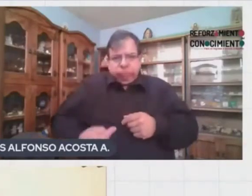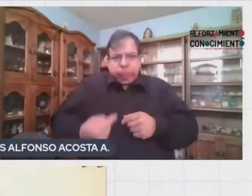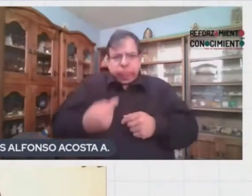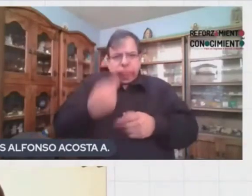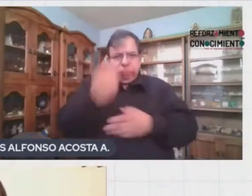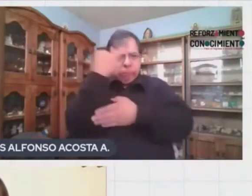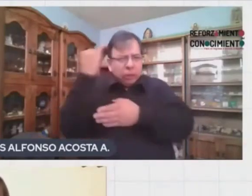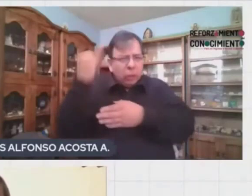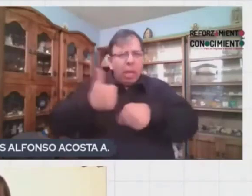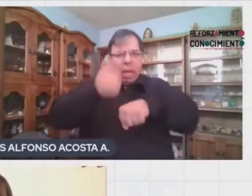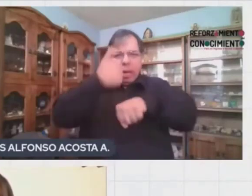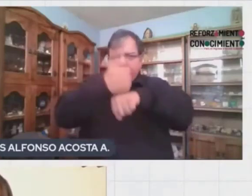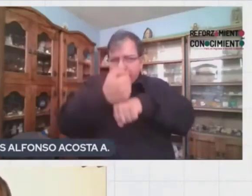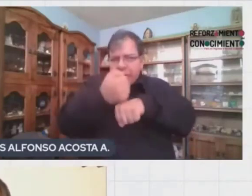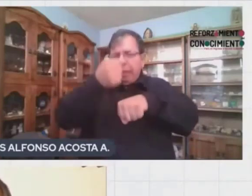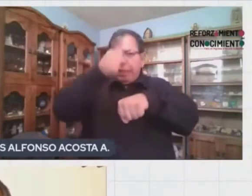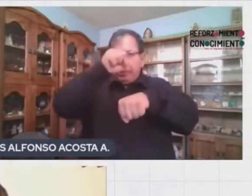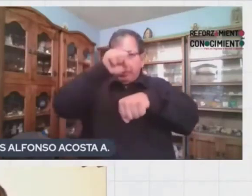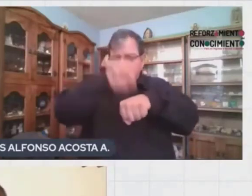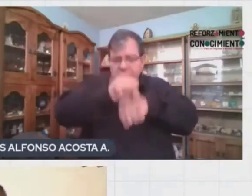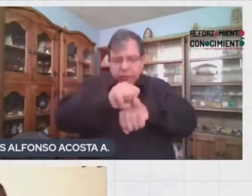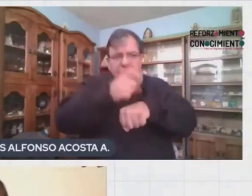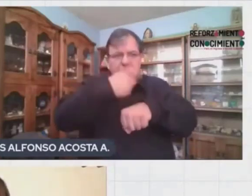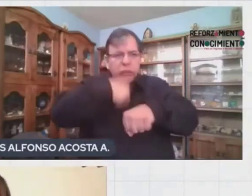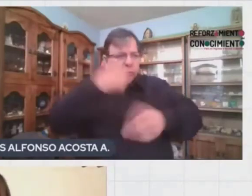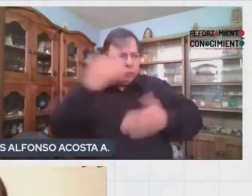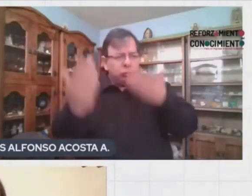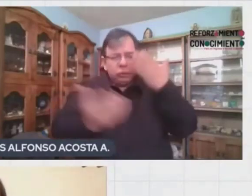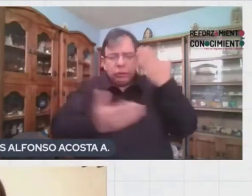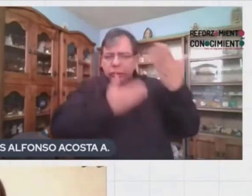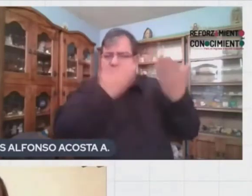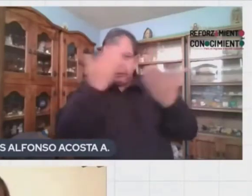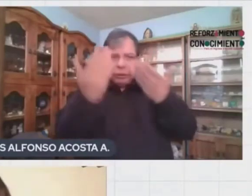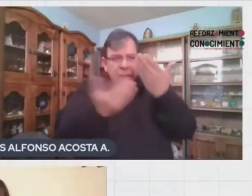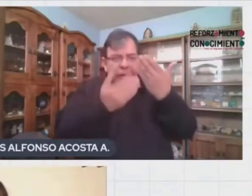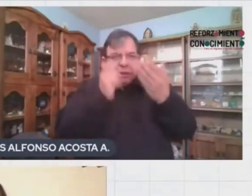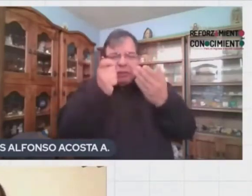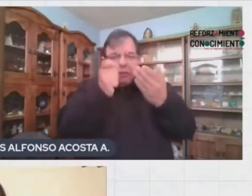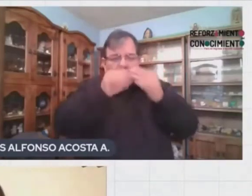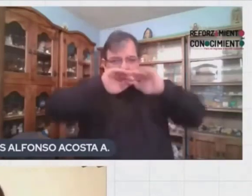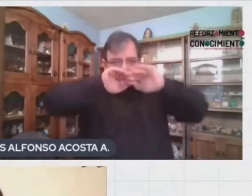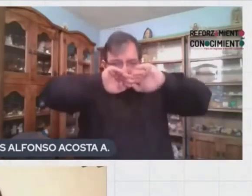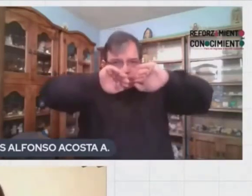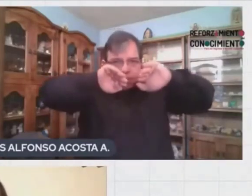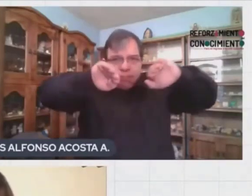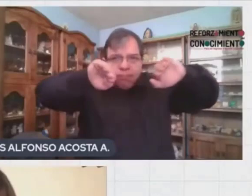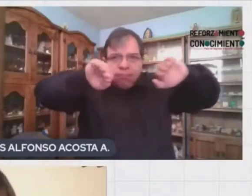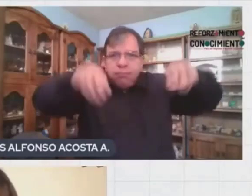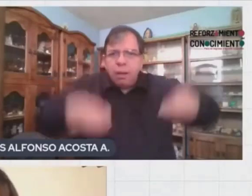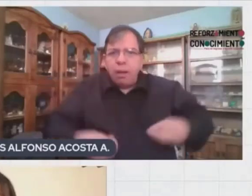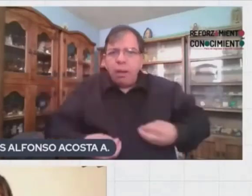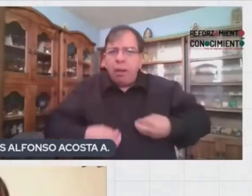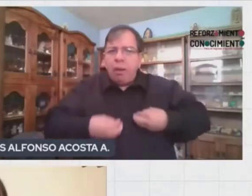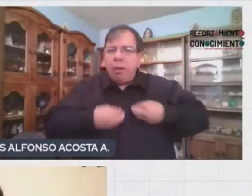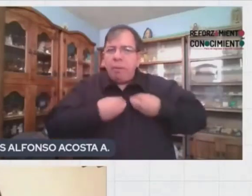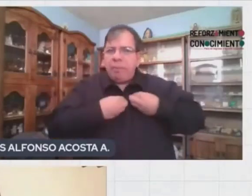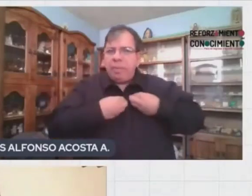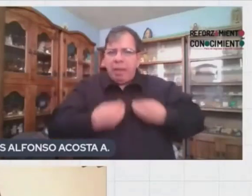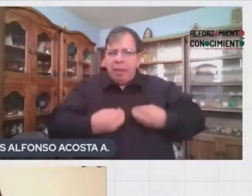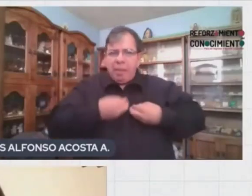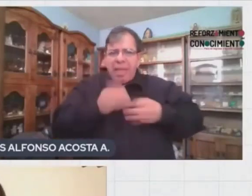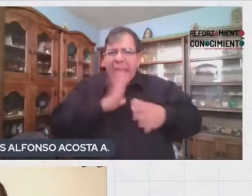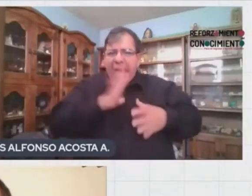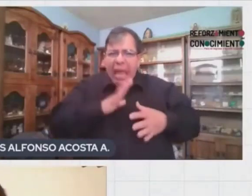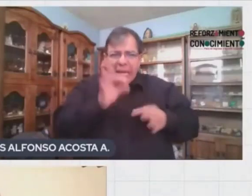secundaria. Y al estudiarlo, nos adentramos en lo maravilloso de la vida, que está compuesta tanto por seres microscópicos como las